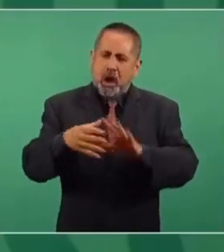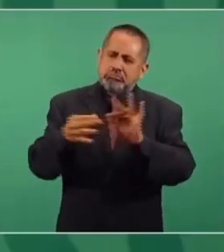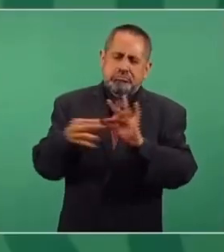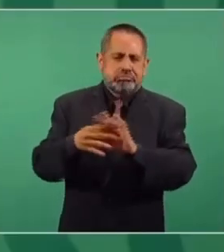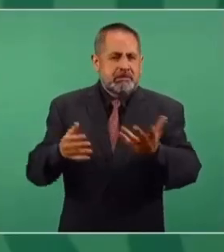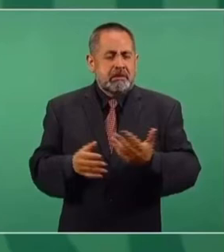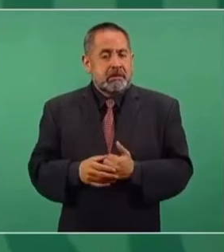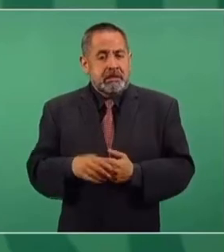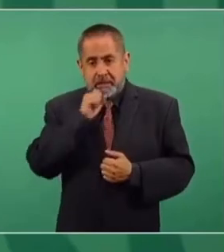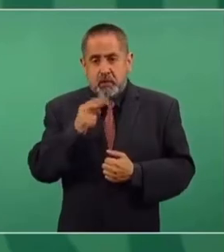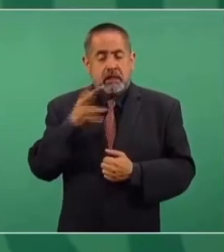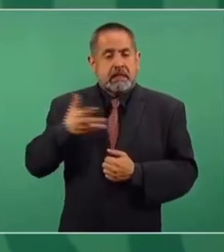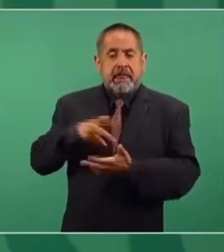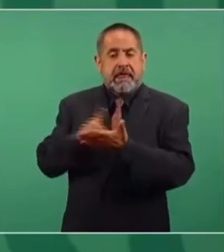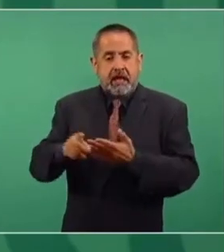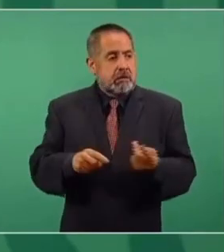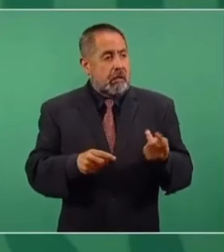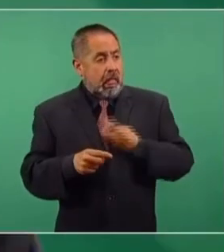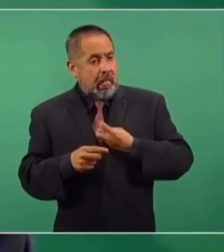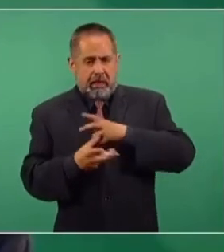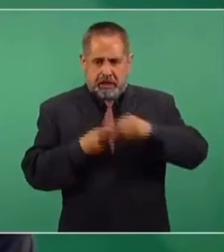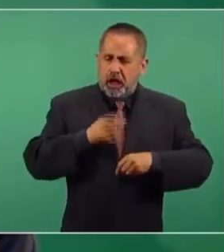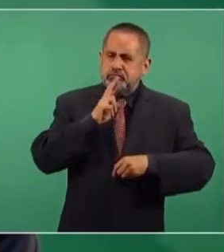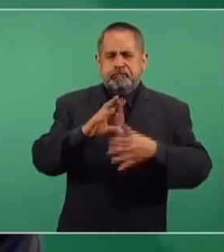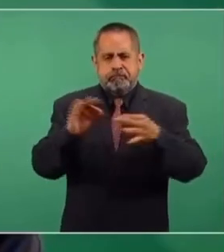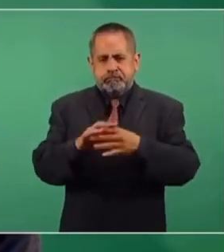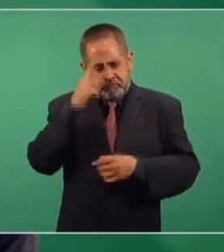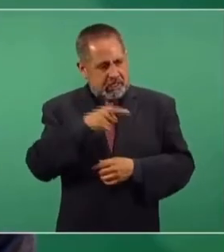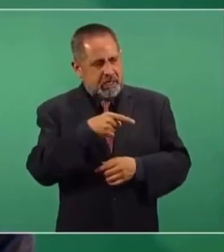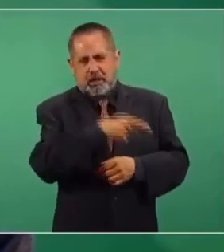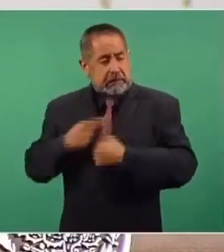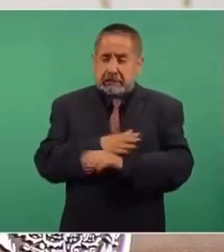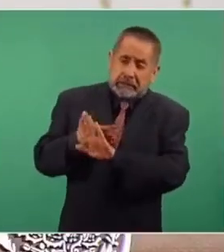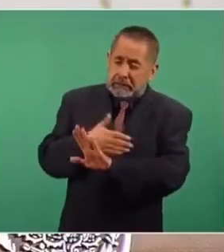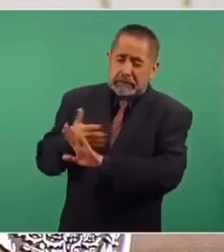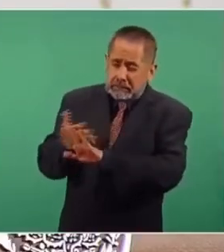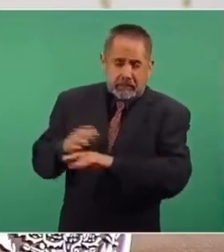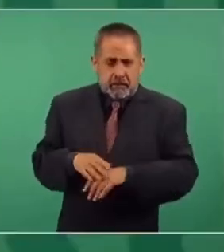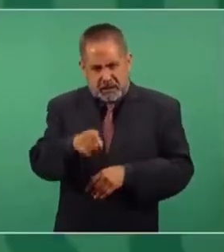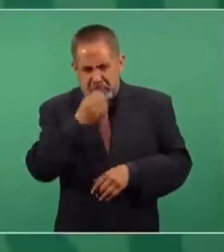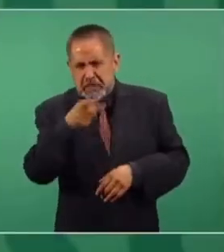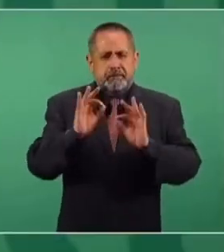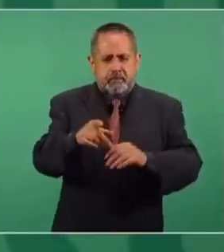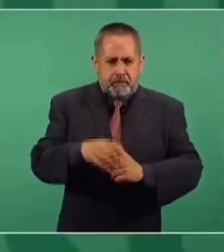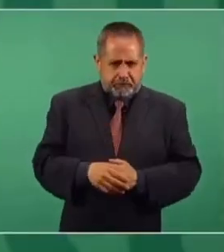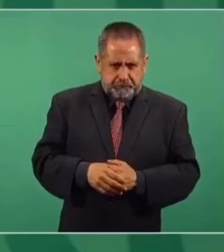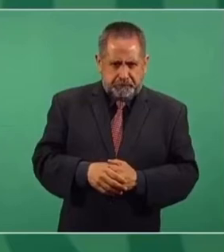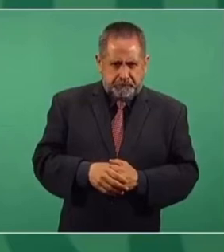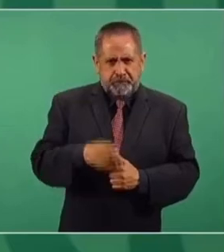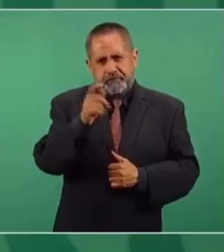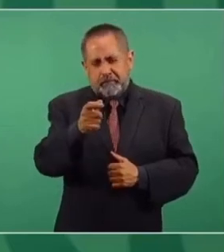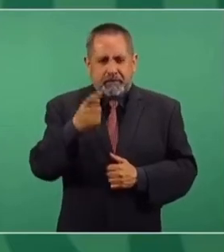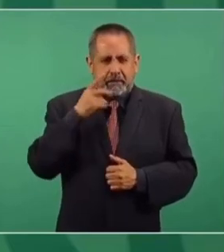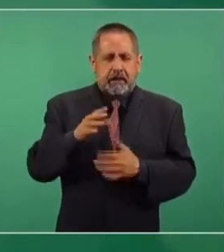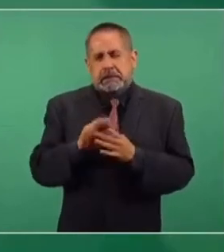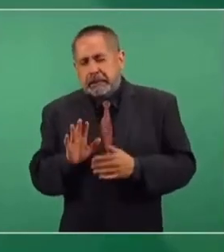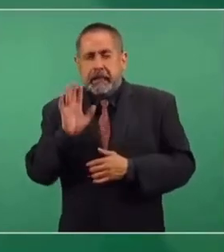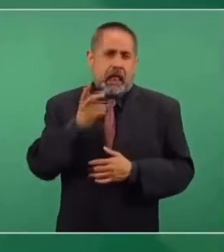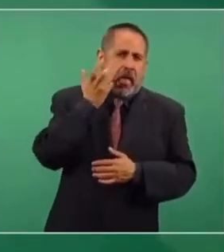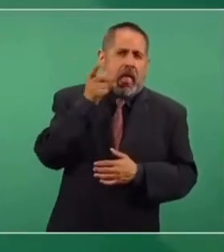Que utilice el derecho de réplica contra el reforma. Este es un asunto interesante, importante, porque es una insinuación